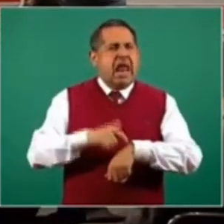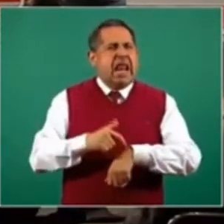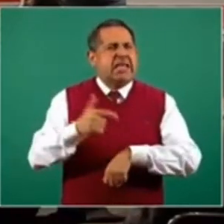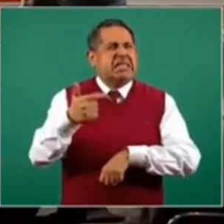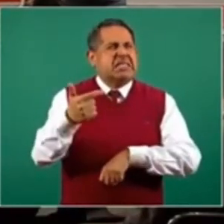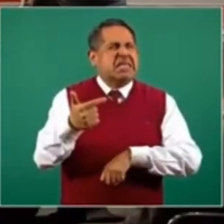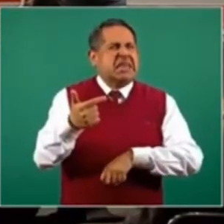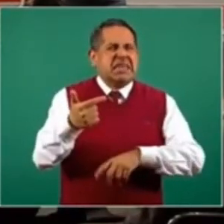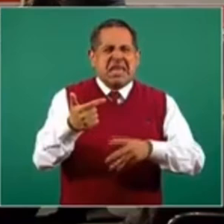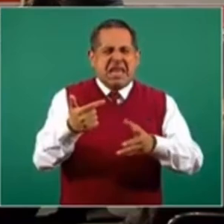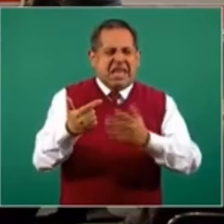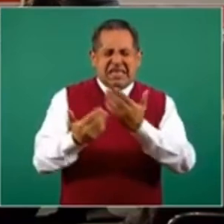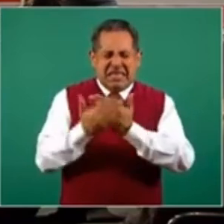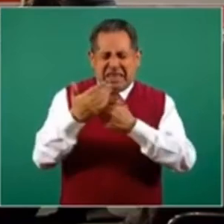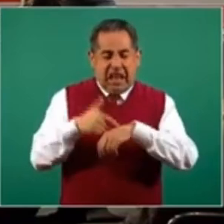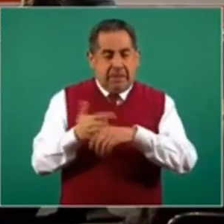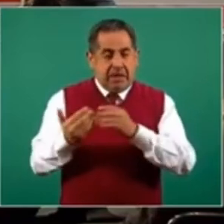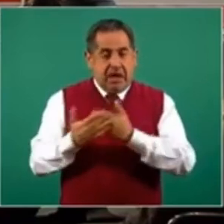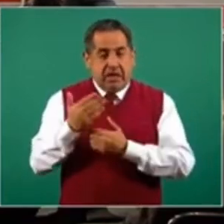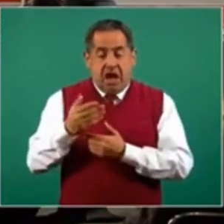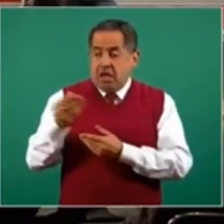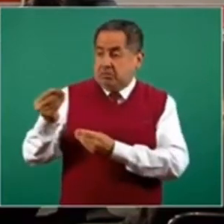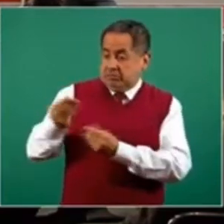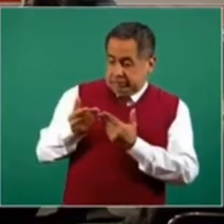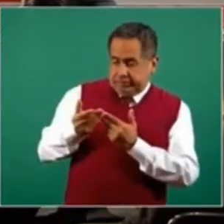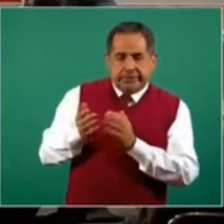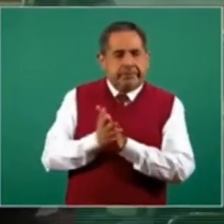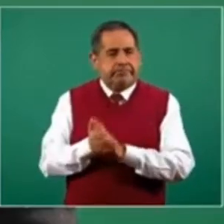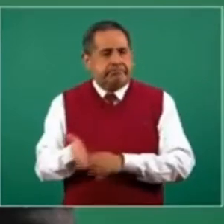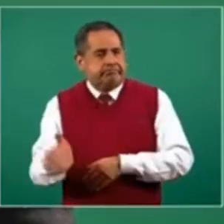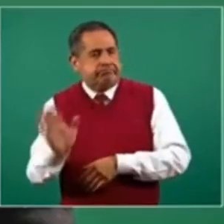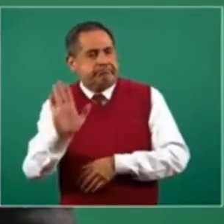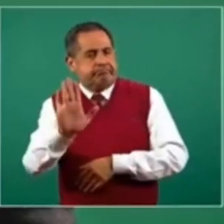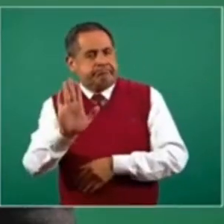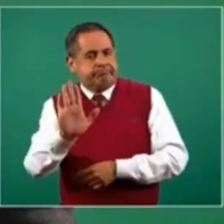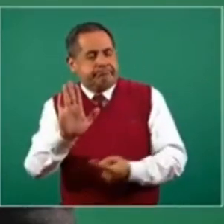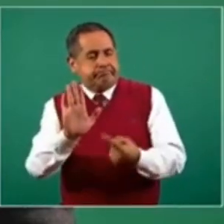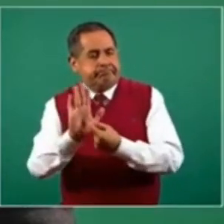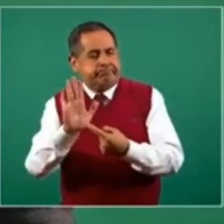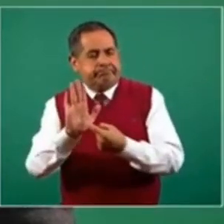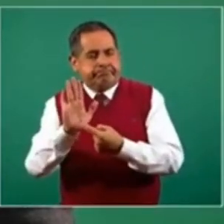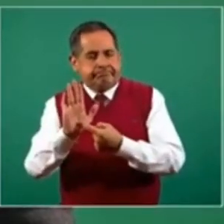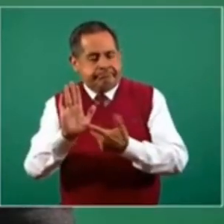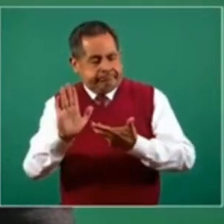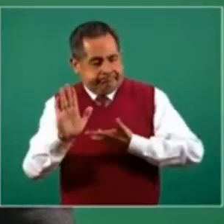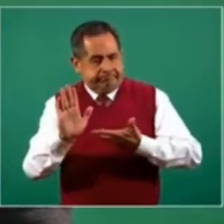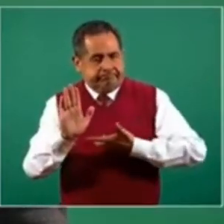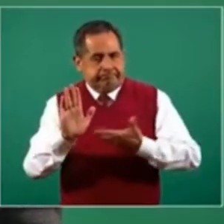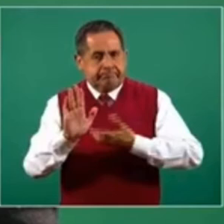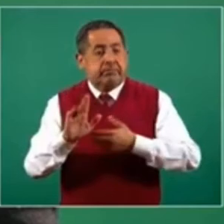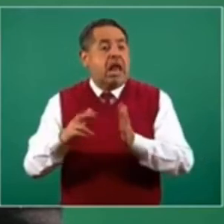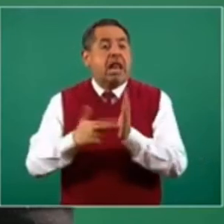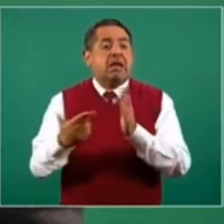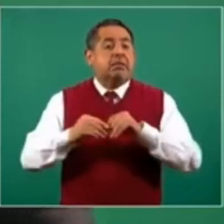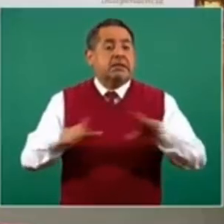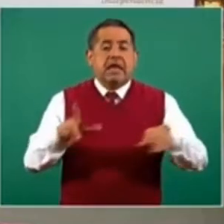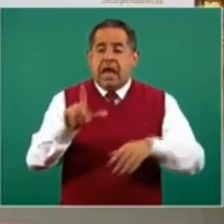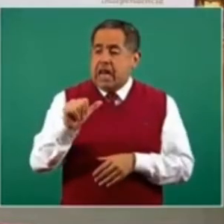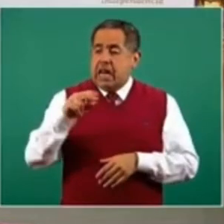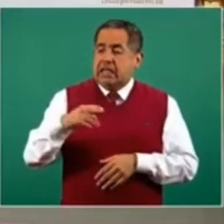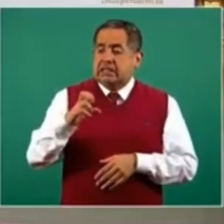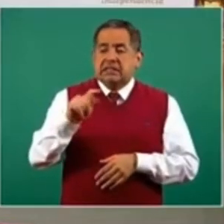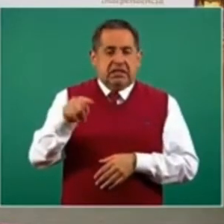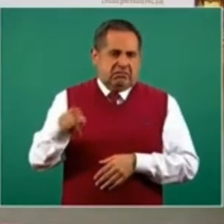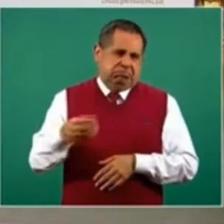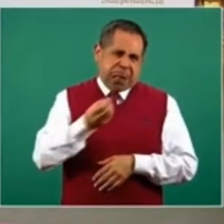mañana, recibimos y presentamos aquí la evidencia, se publicó en la revista Lancet, una muy